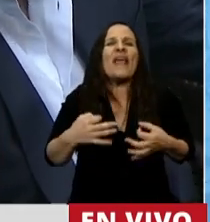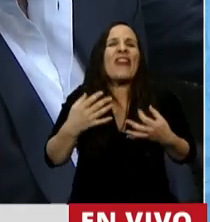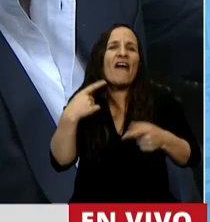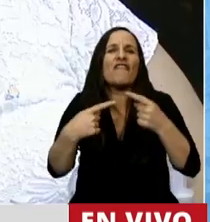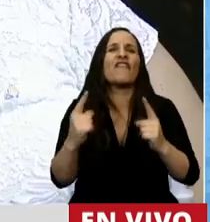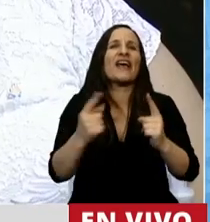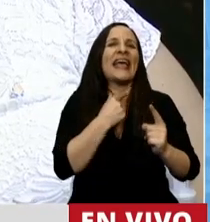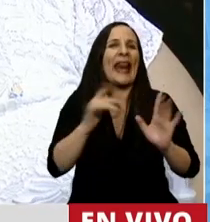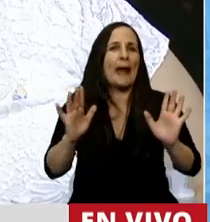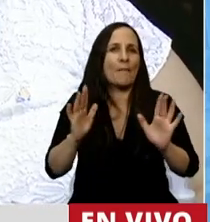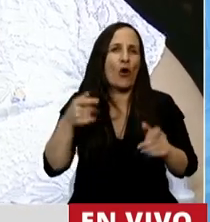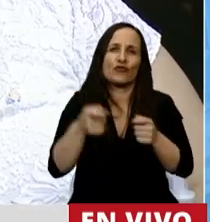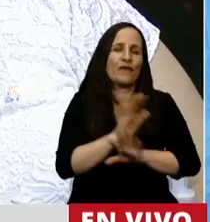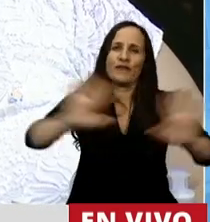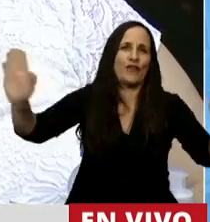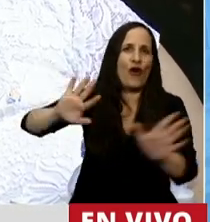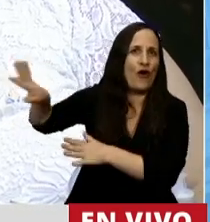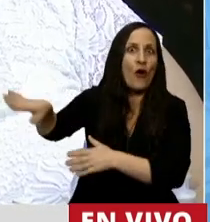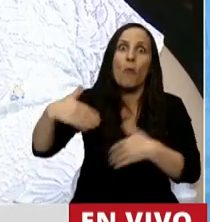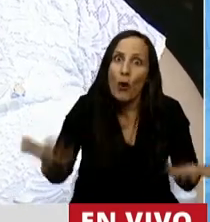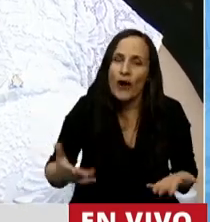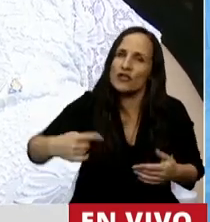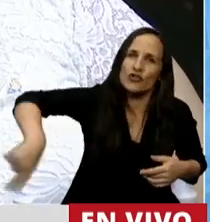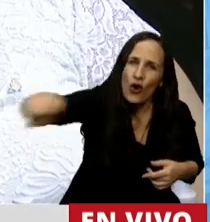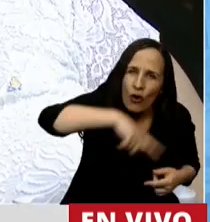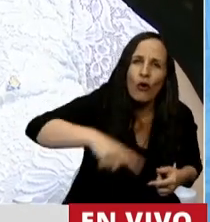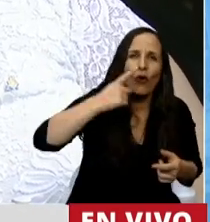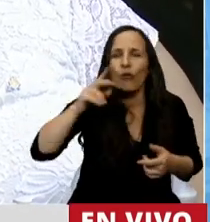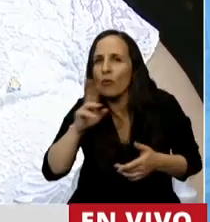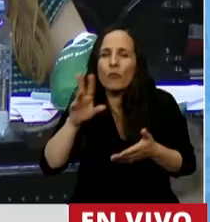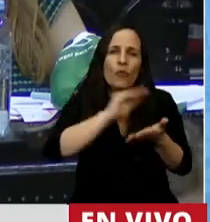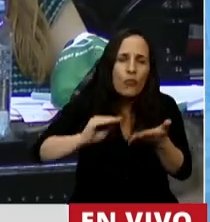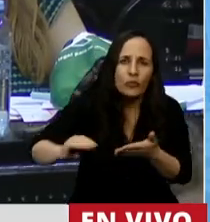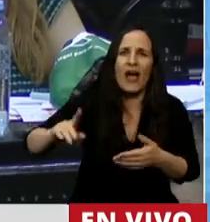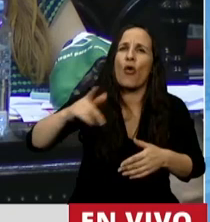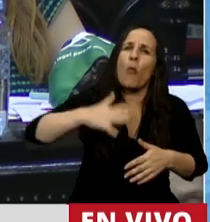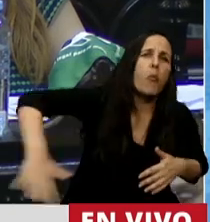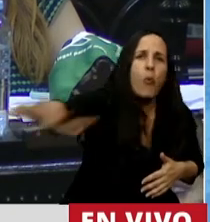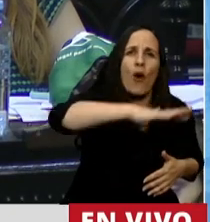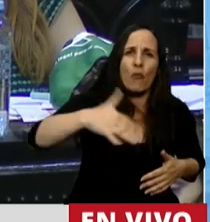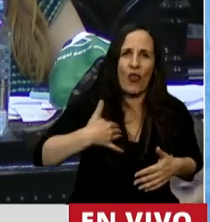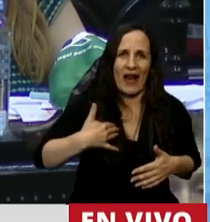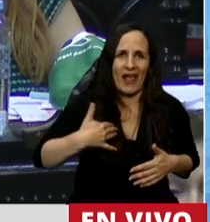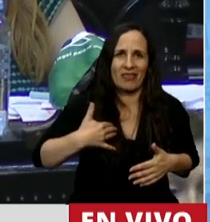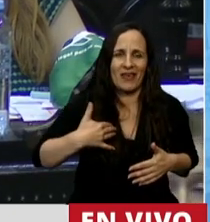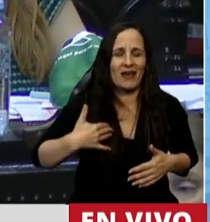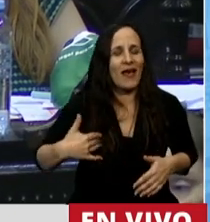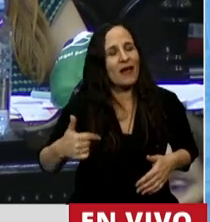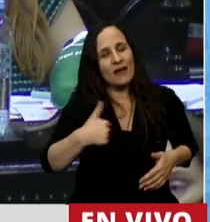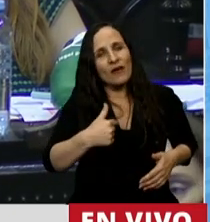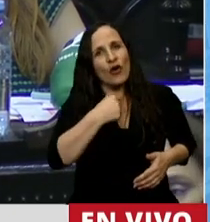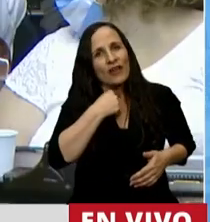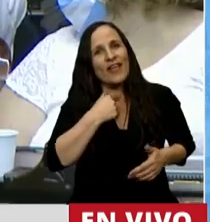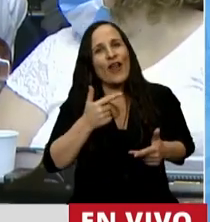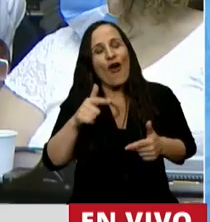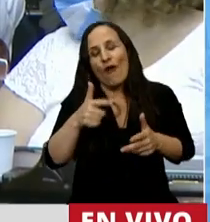señor Presidente, diputados y diputadas, pueblo de la Argentina, quiero tomarme el atrevimiento